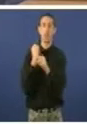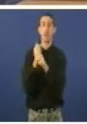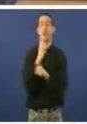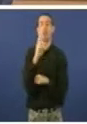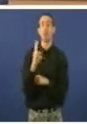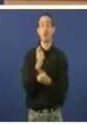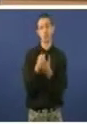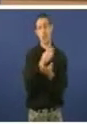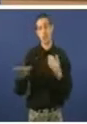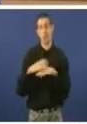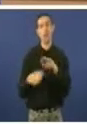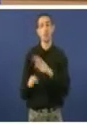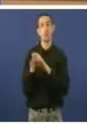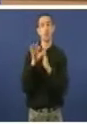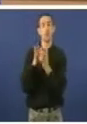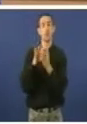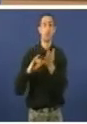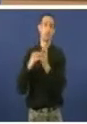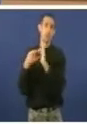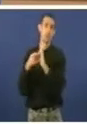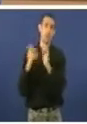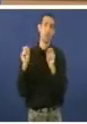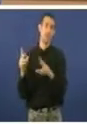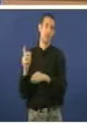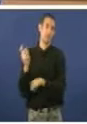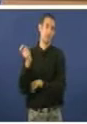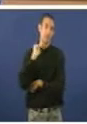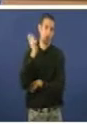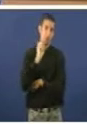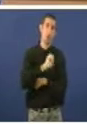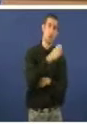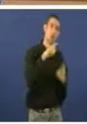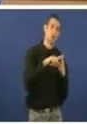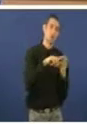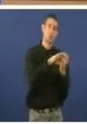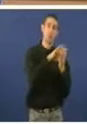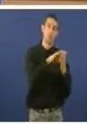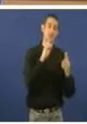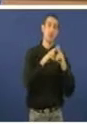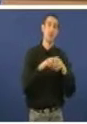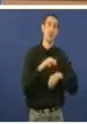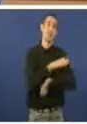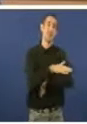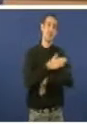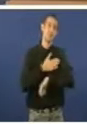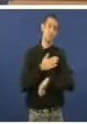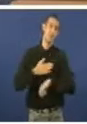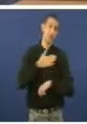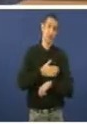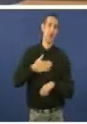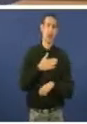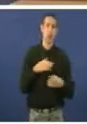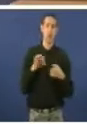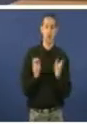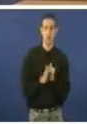pensiós. Ou a outro copago que é a quebra do estado do benestar. Señoría, esa é unha forma, hai